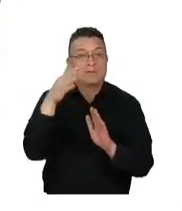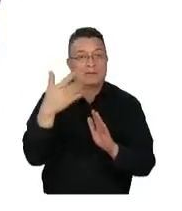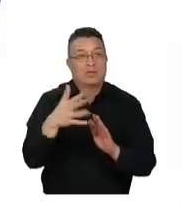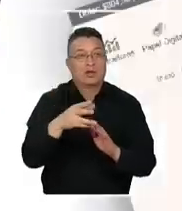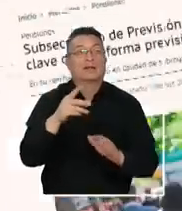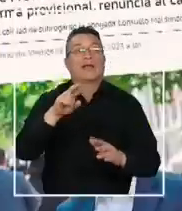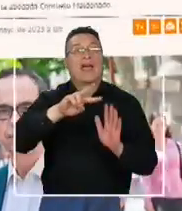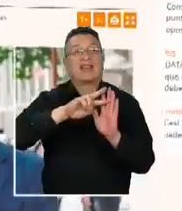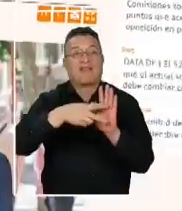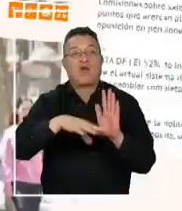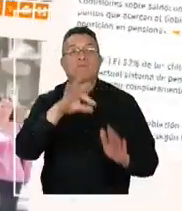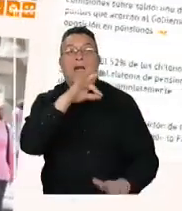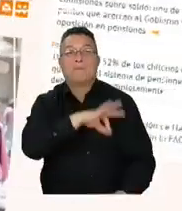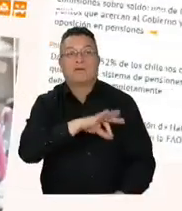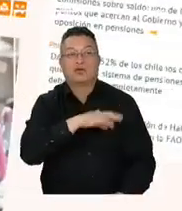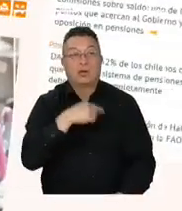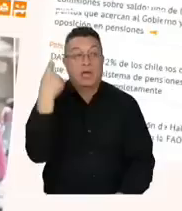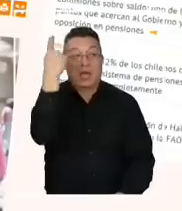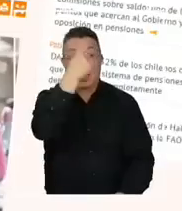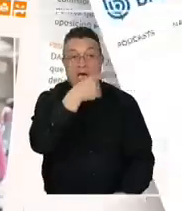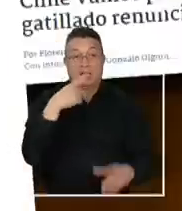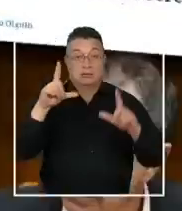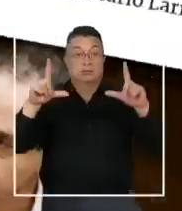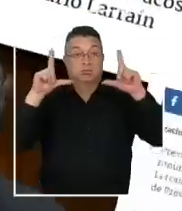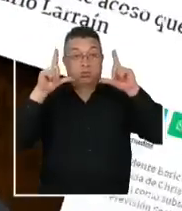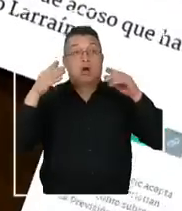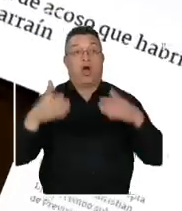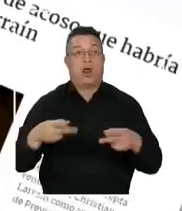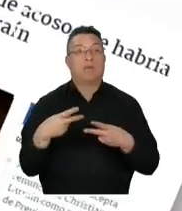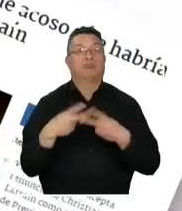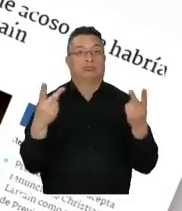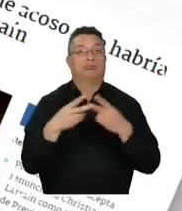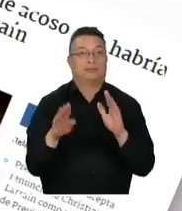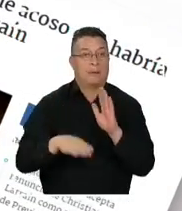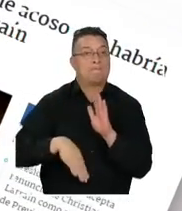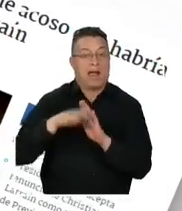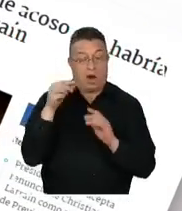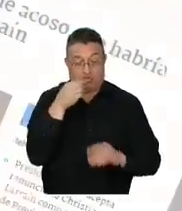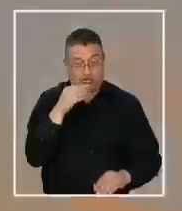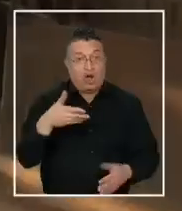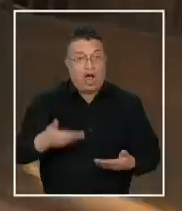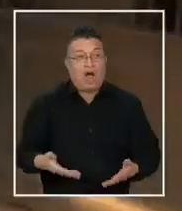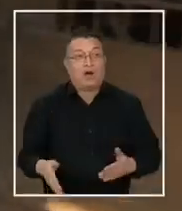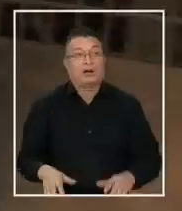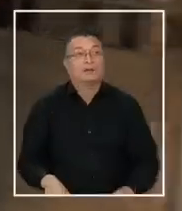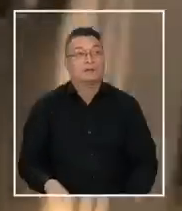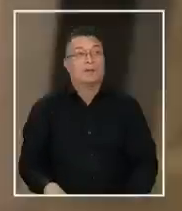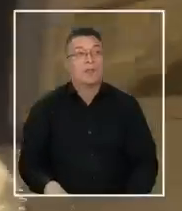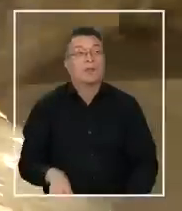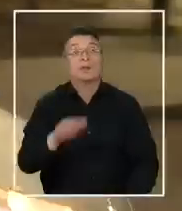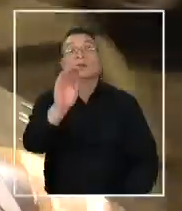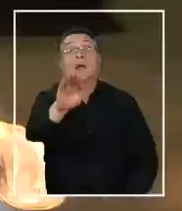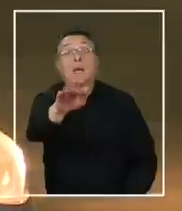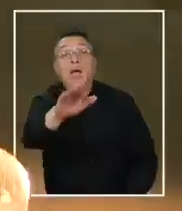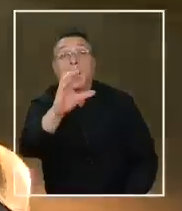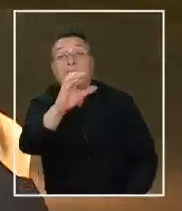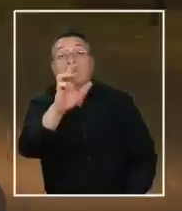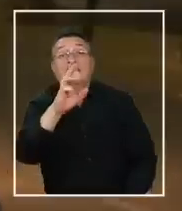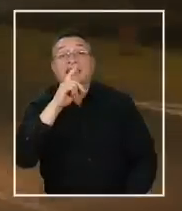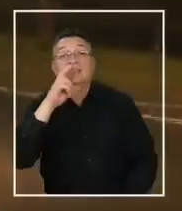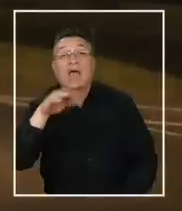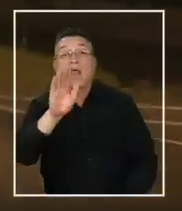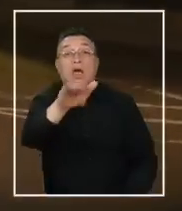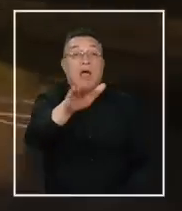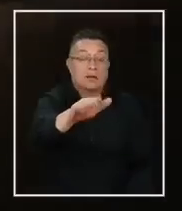reforma previsional, su rostro jamás estuvo más presente en los medios que en las últimas horas. Don Cristian. Don Cristian. Don Cristian.